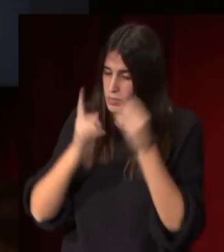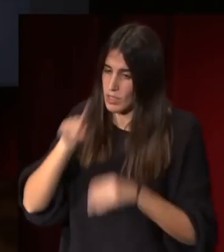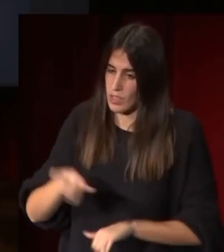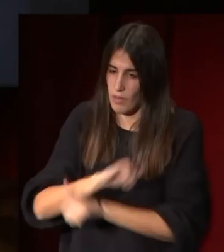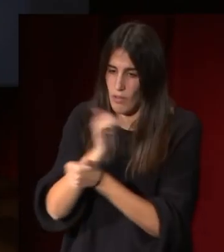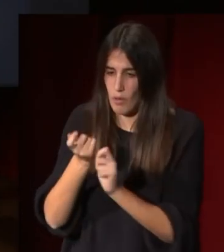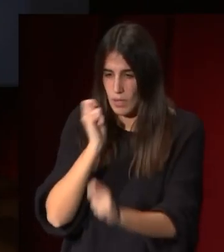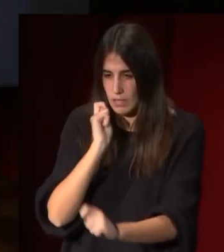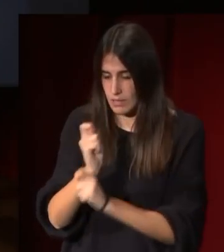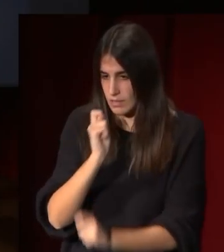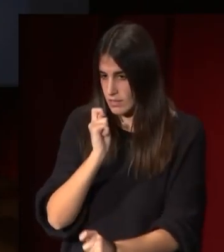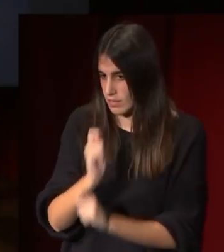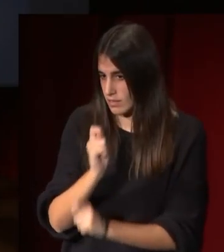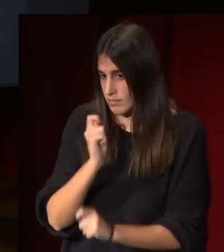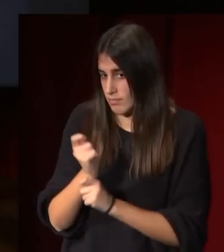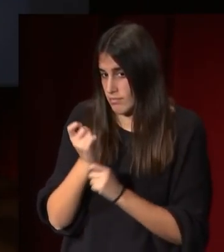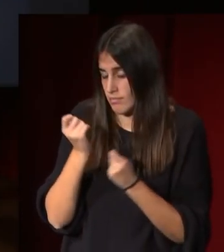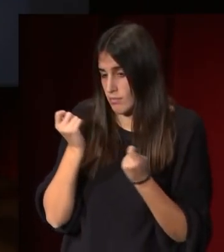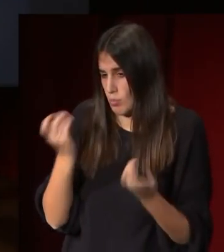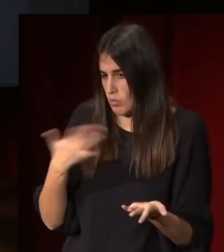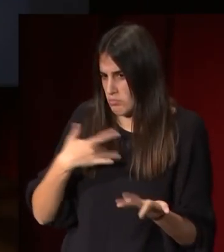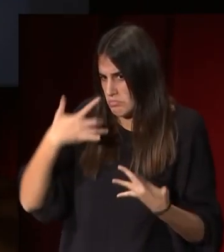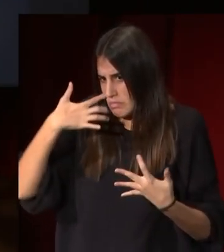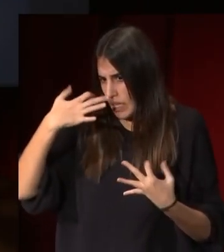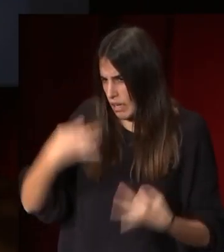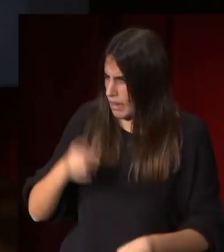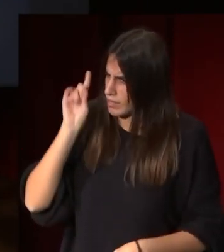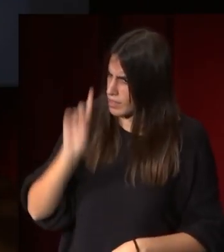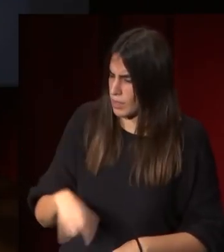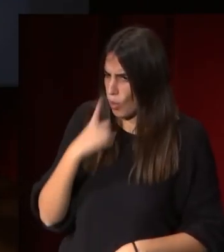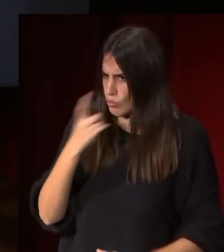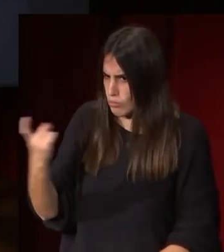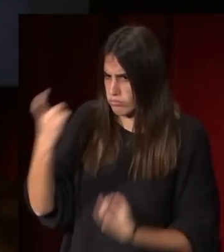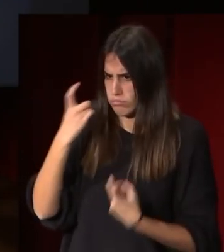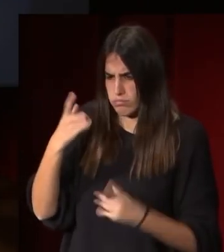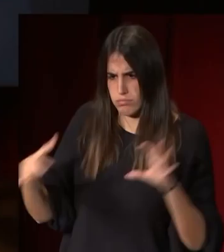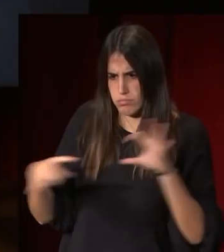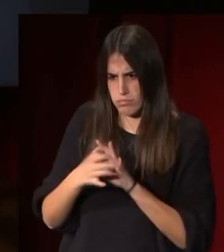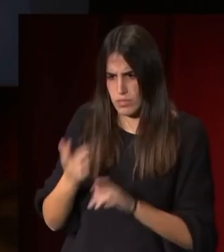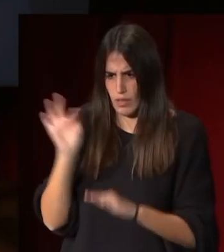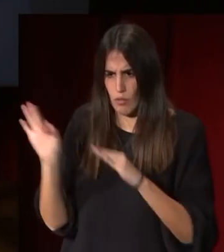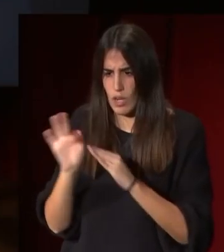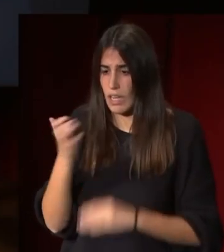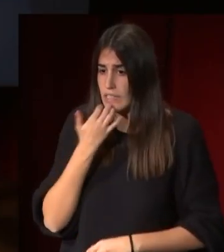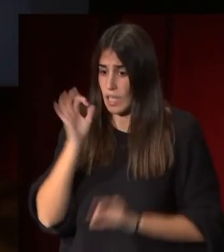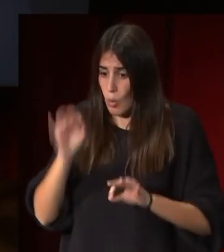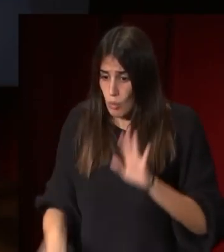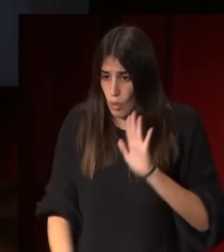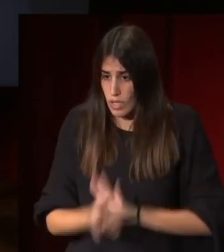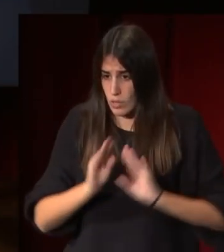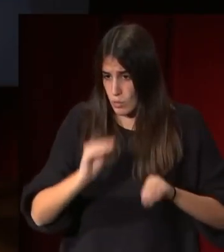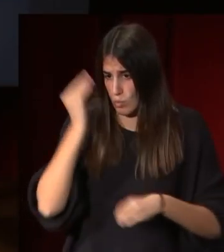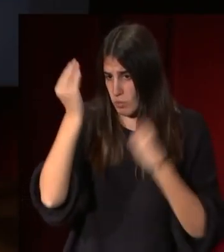la idea de bueno en realidad estaban partiendo de las estelas funerarias griegas que era el origen de este